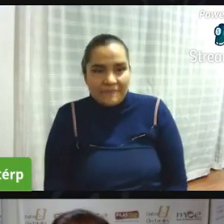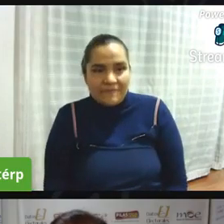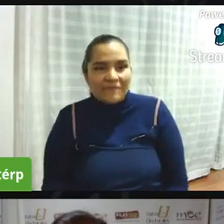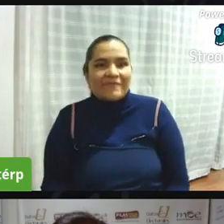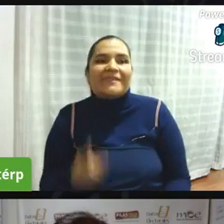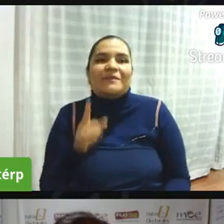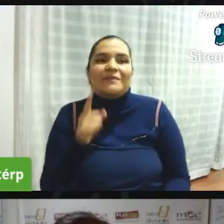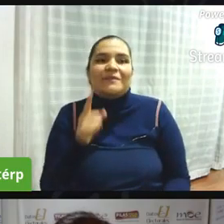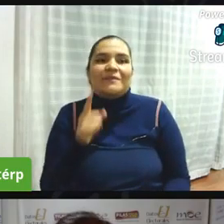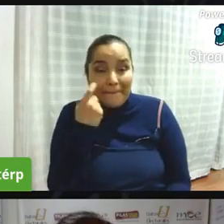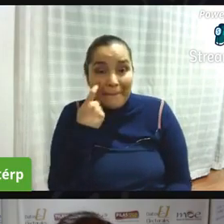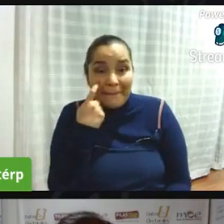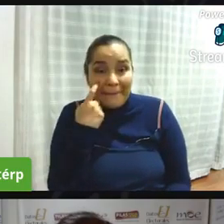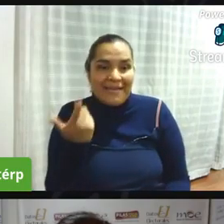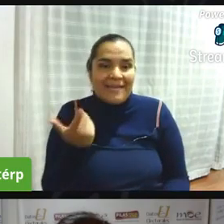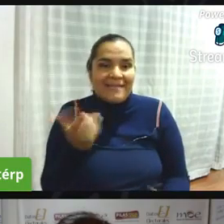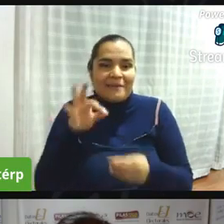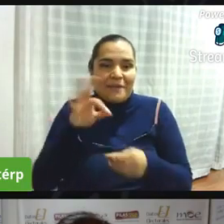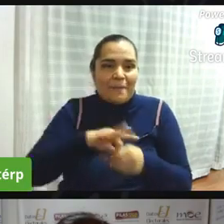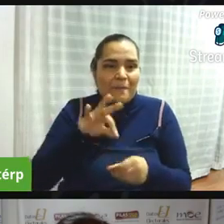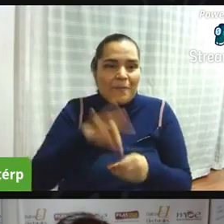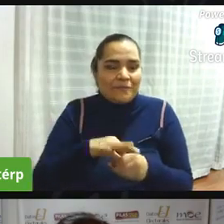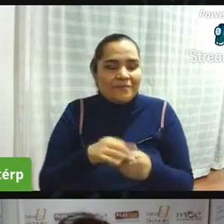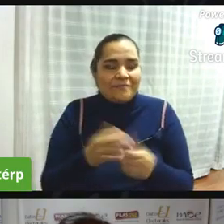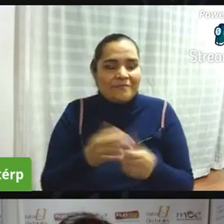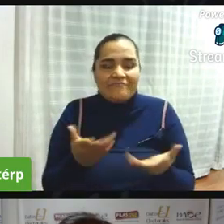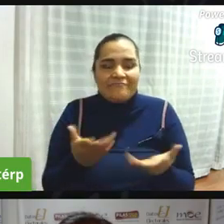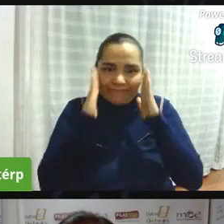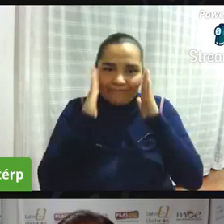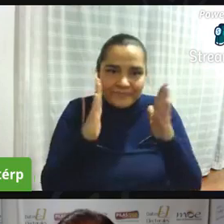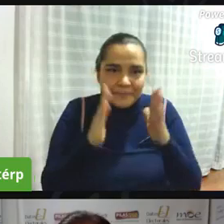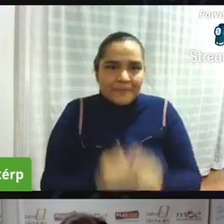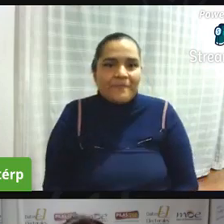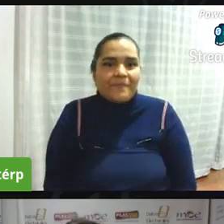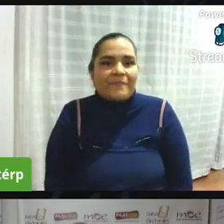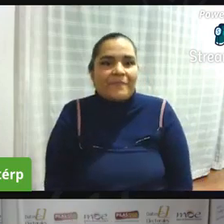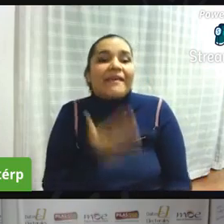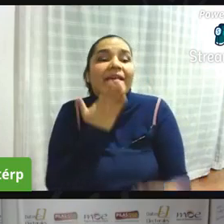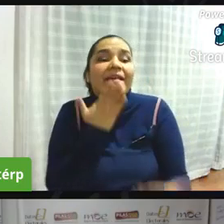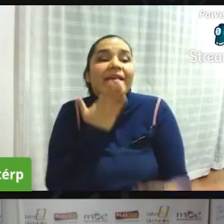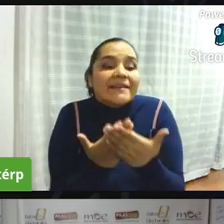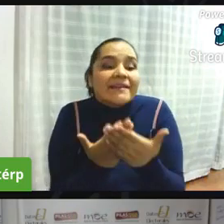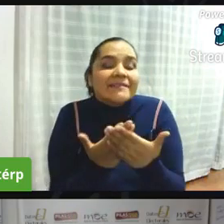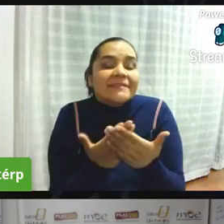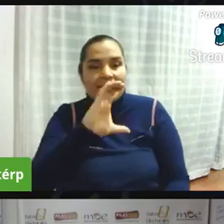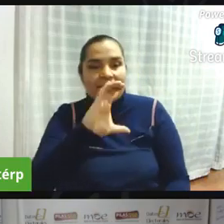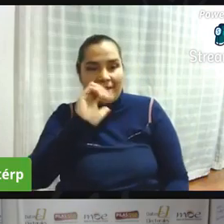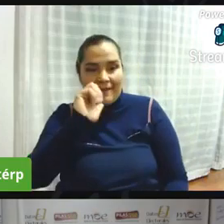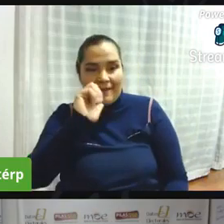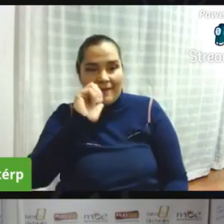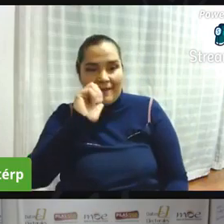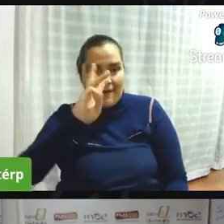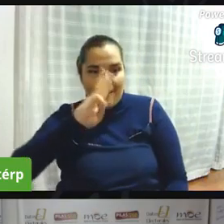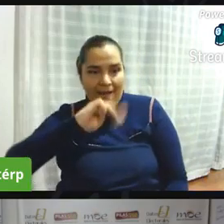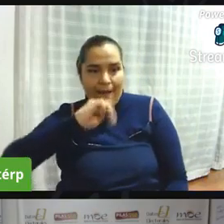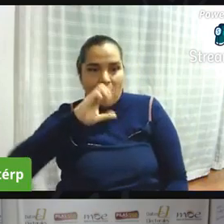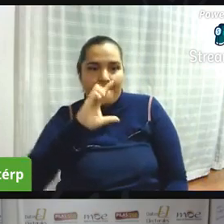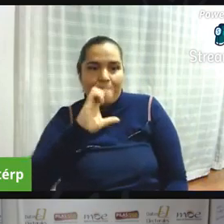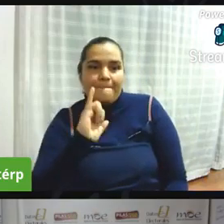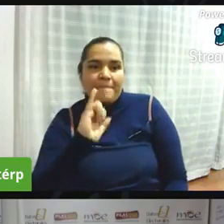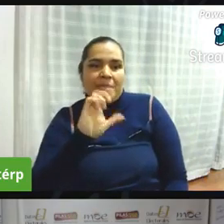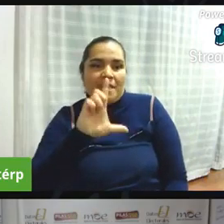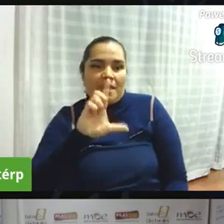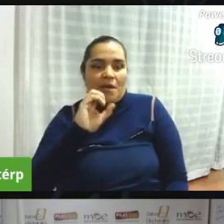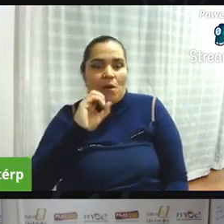el voto camilo gracias gracias por la explicación por darnos eh todo ese acompañamiento pues jurídico también desde